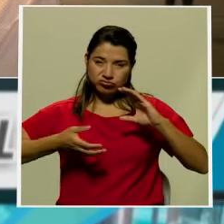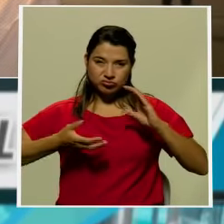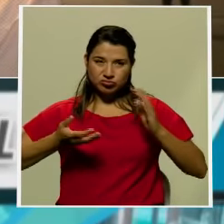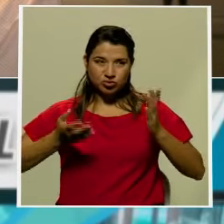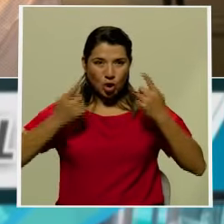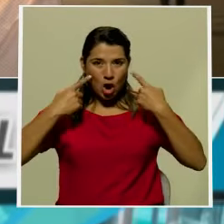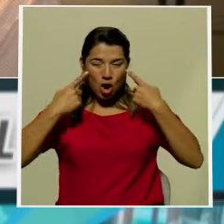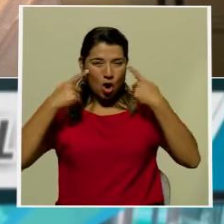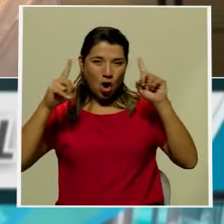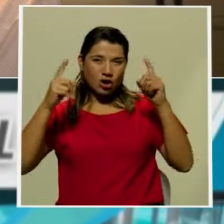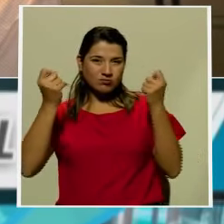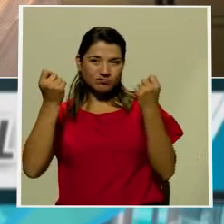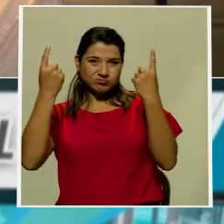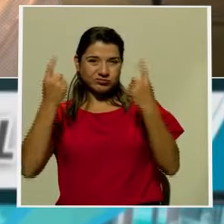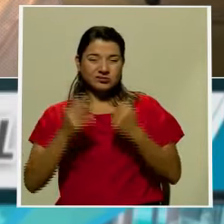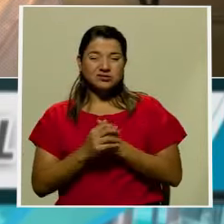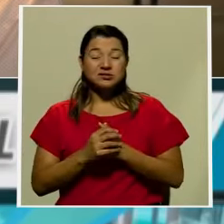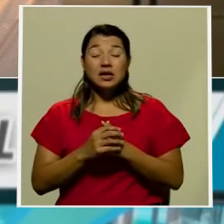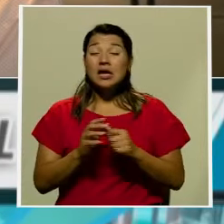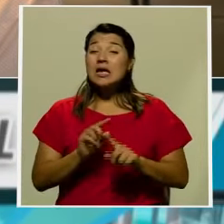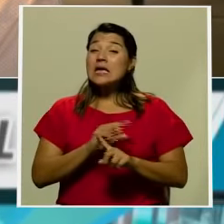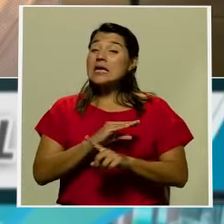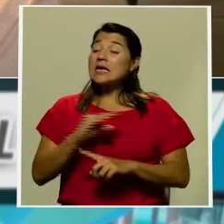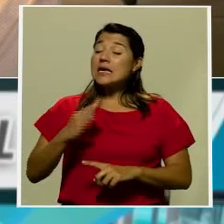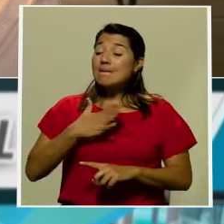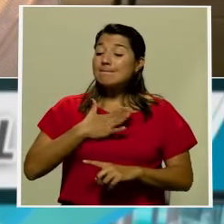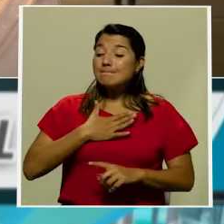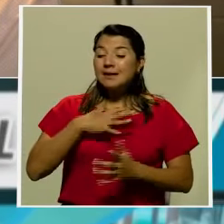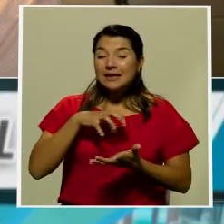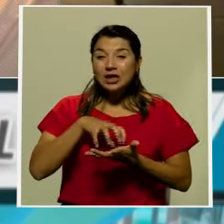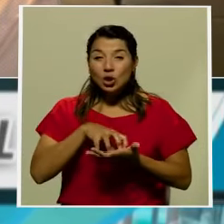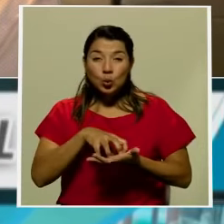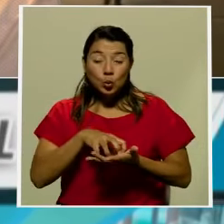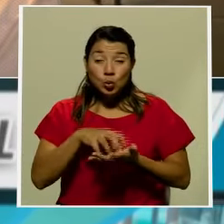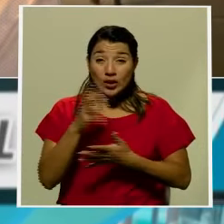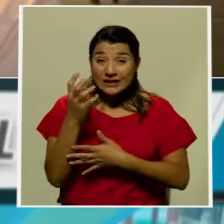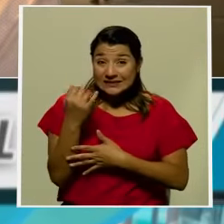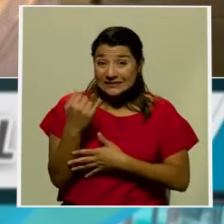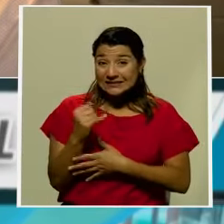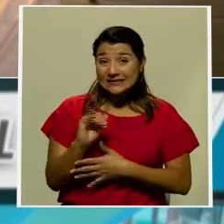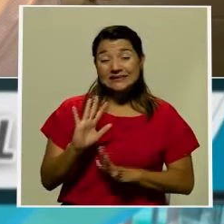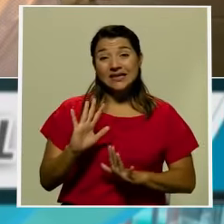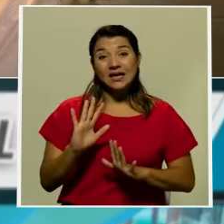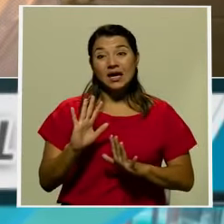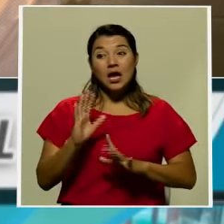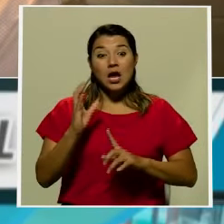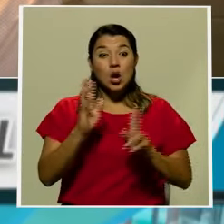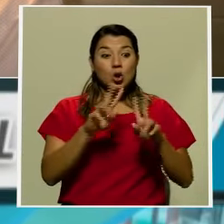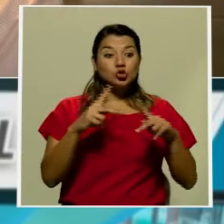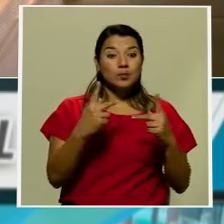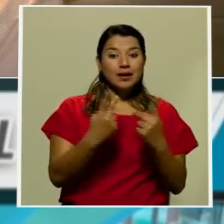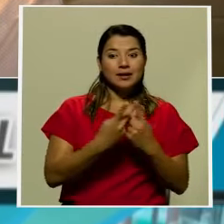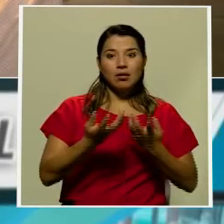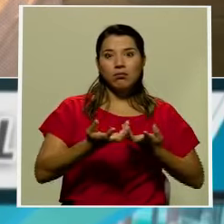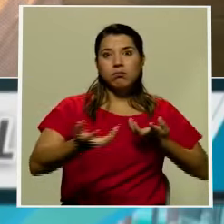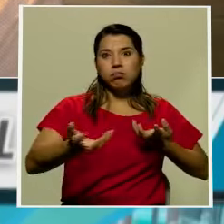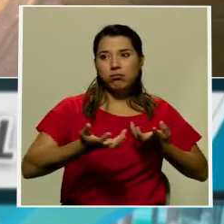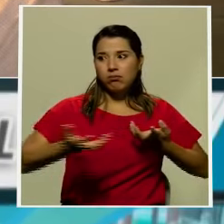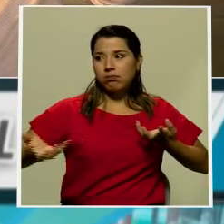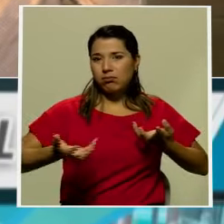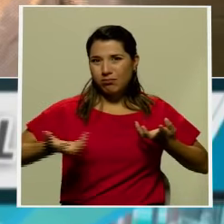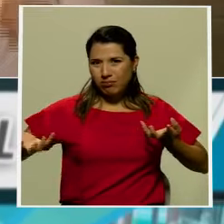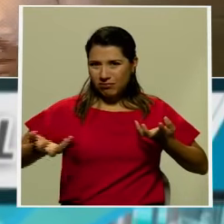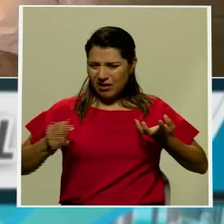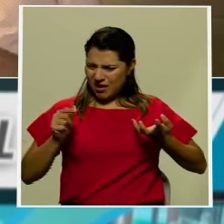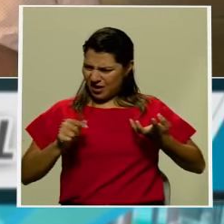si la polarización será el signo dominante en la campaña o si por